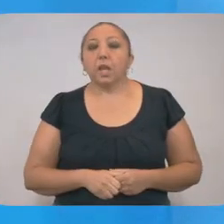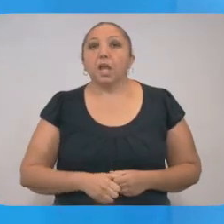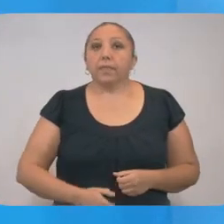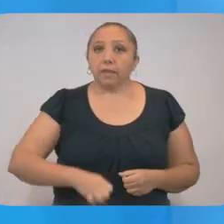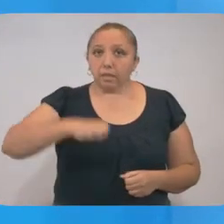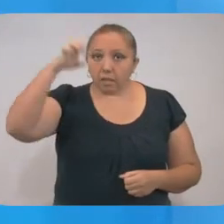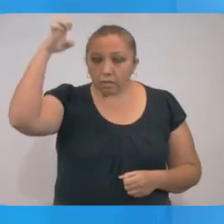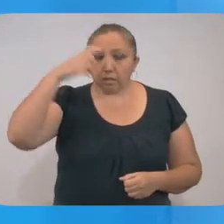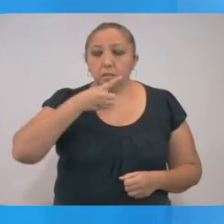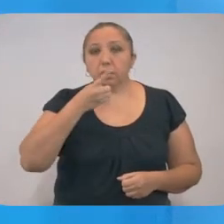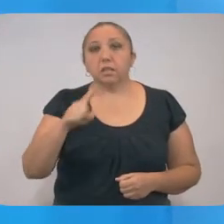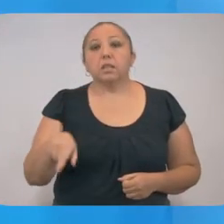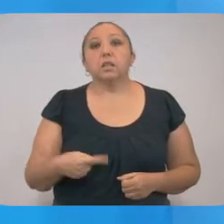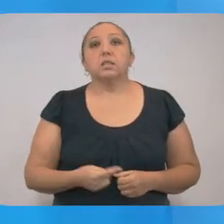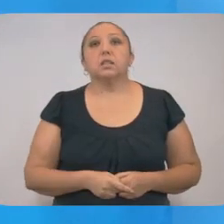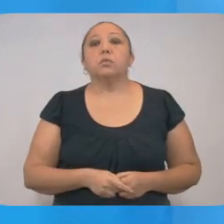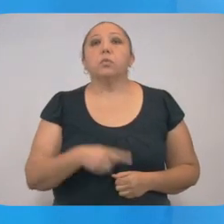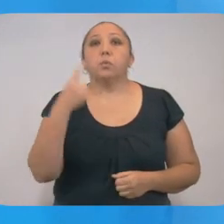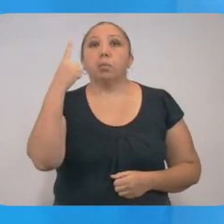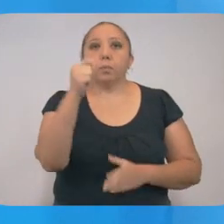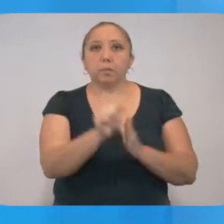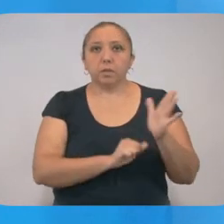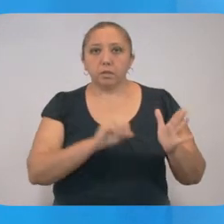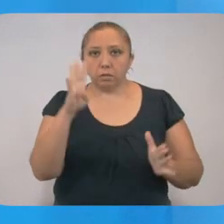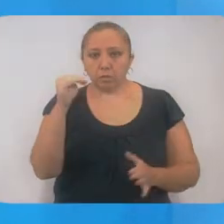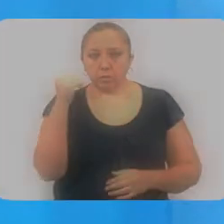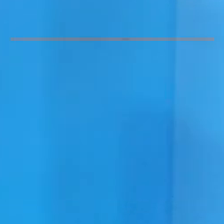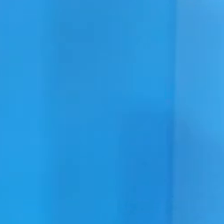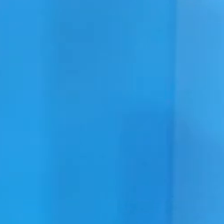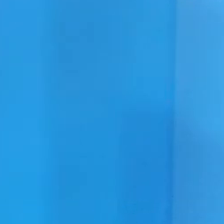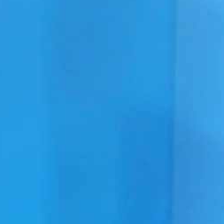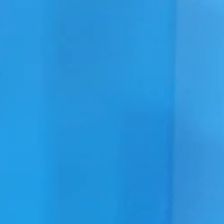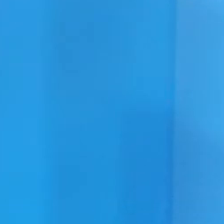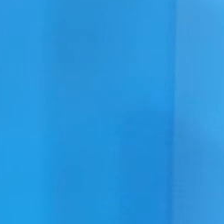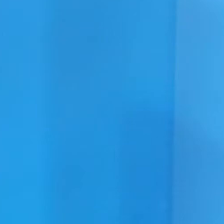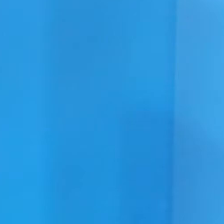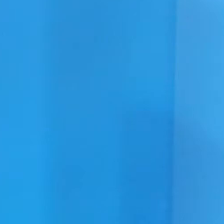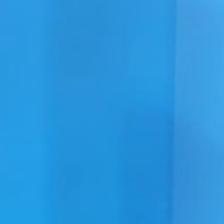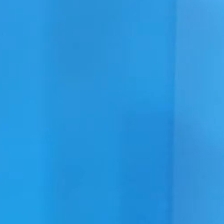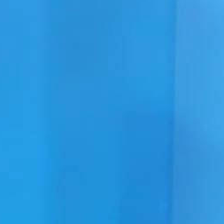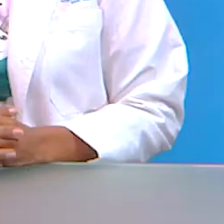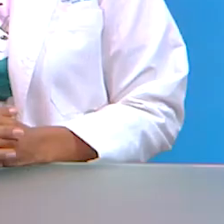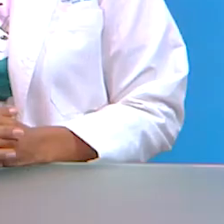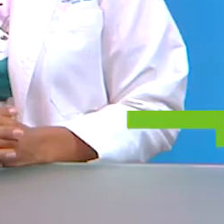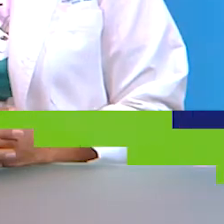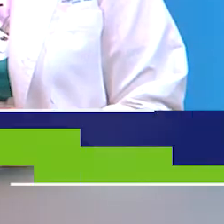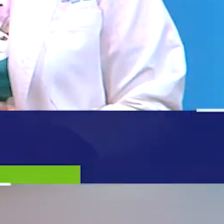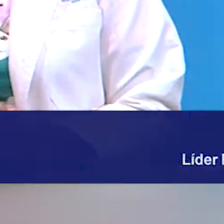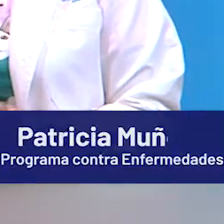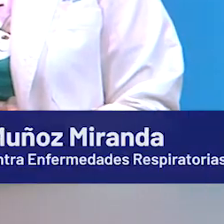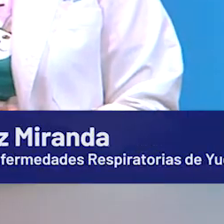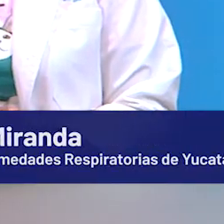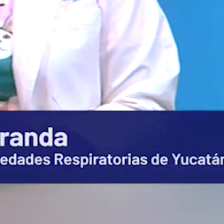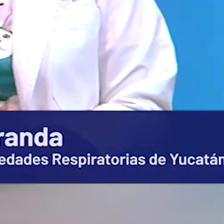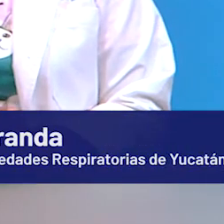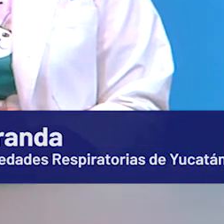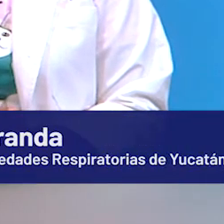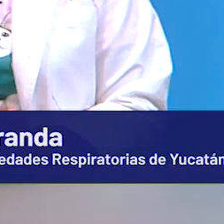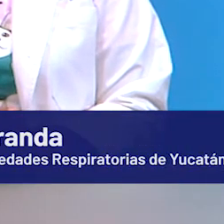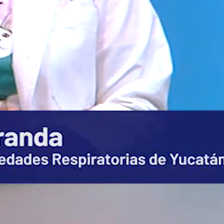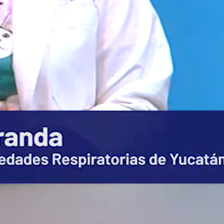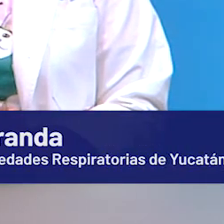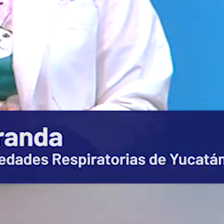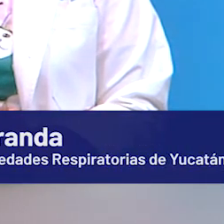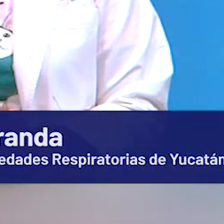rango de edad de los casos confirmados es de un mes a 97 años. Ese es el informe hasta el día de hoy, doctor. Gracias, doctora. Estaremos